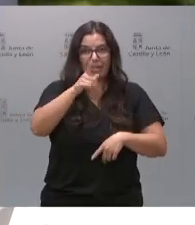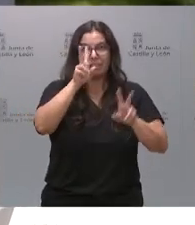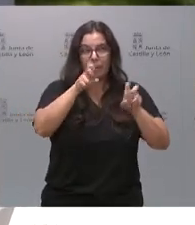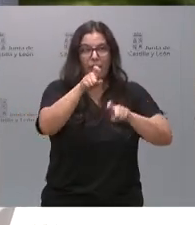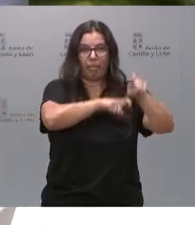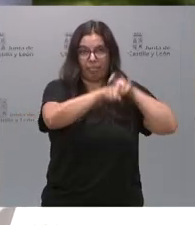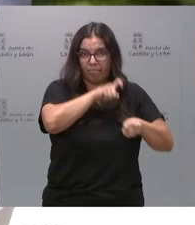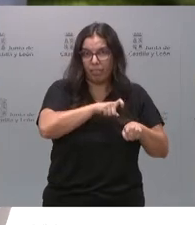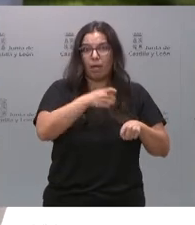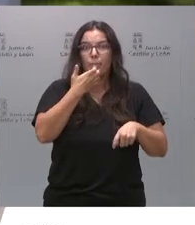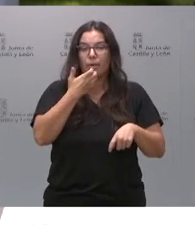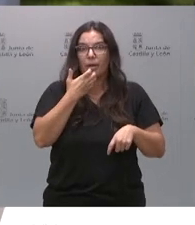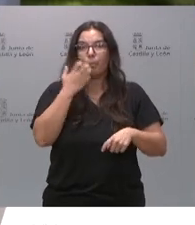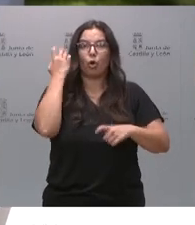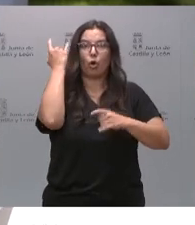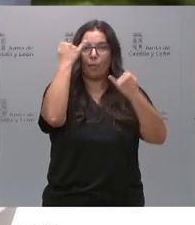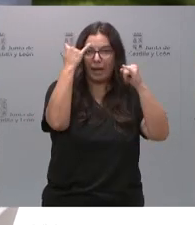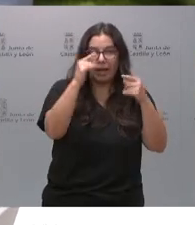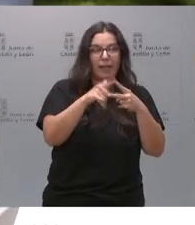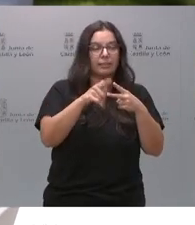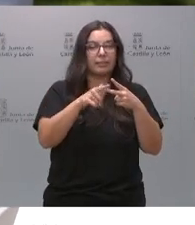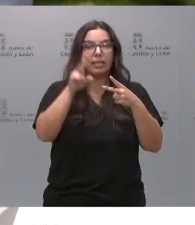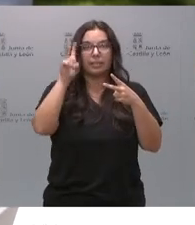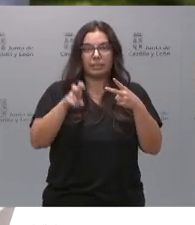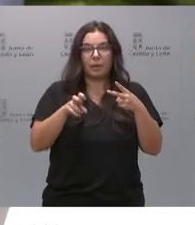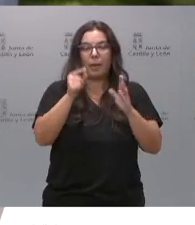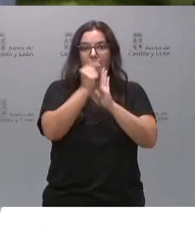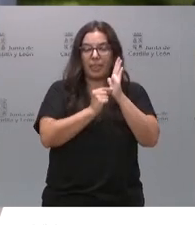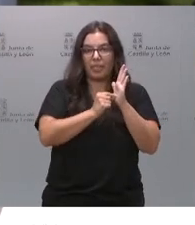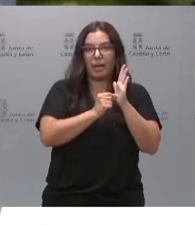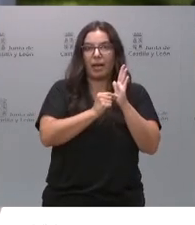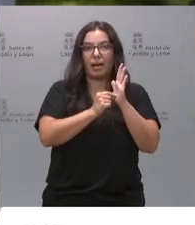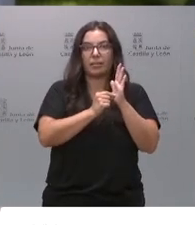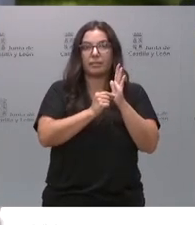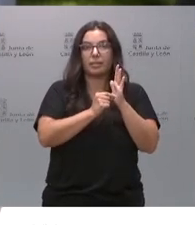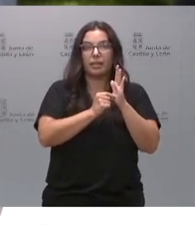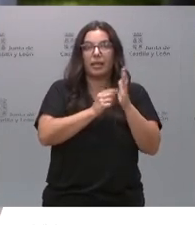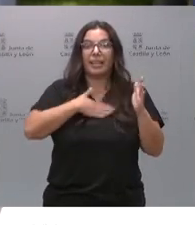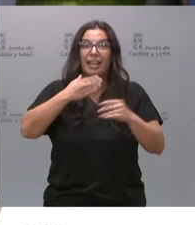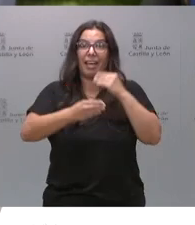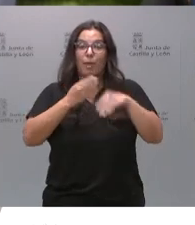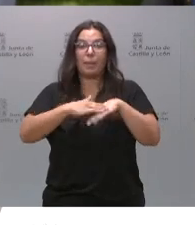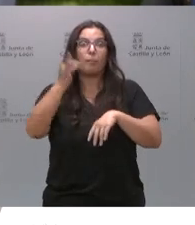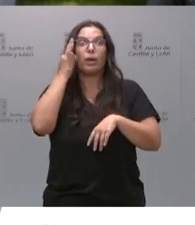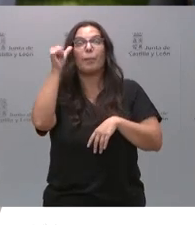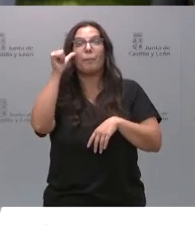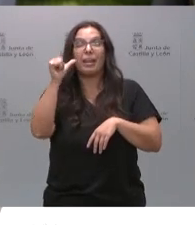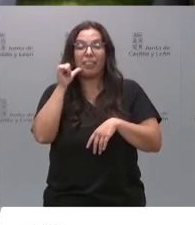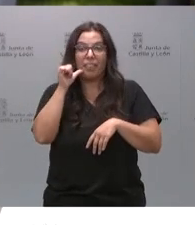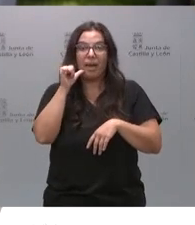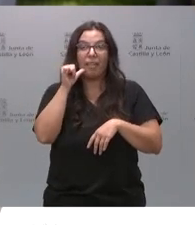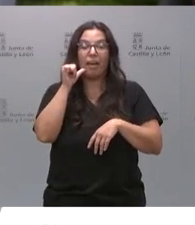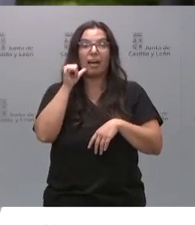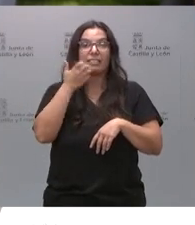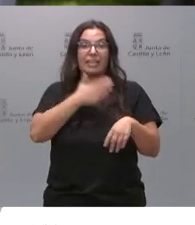del saneamiento ganadero como el tema de las medidas que se iban a implementar para las mujeres embarazadas incluso para las que querían